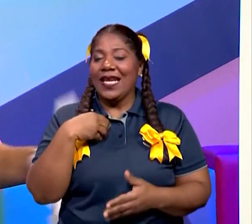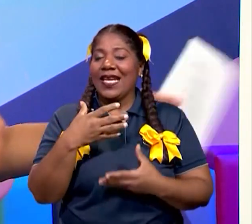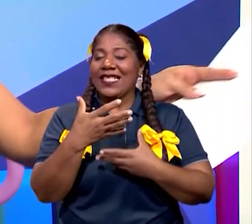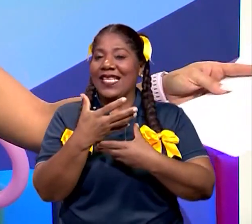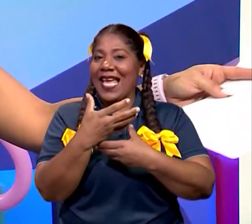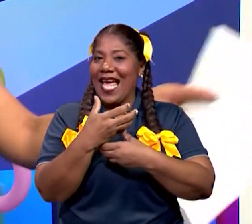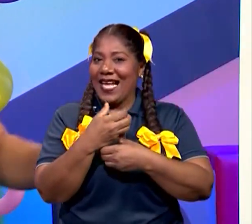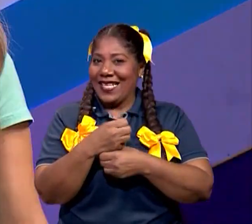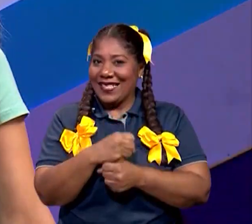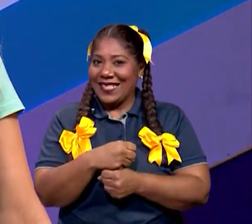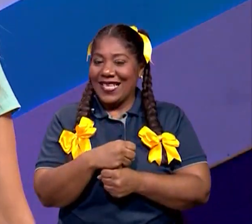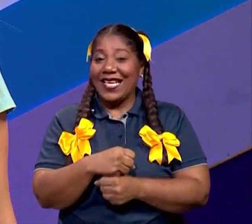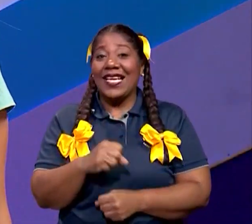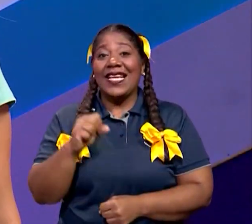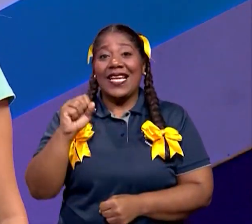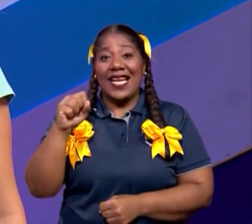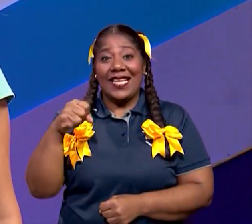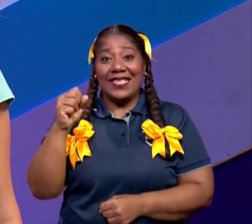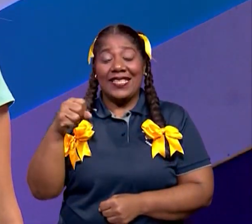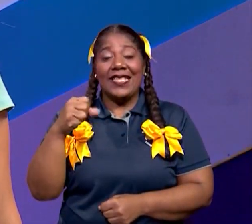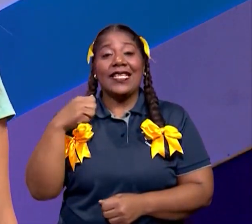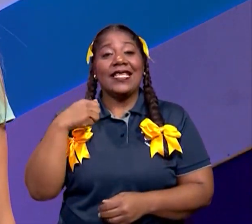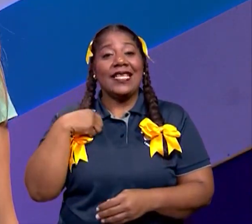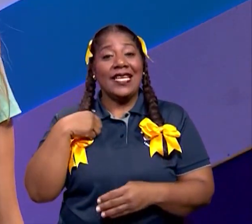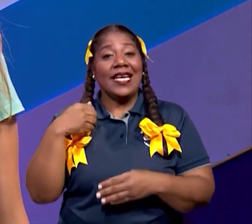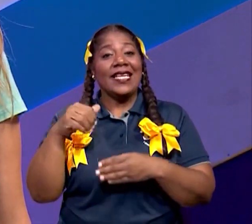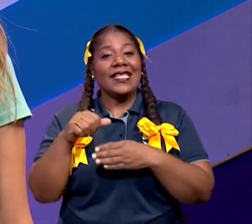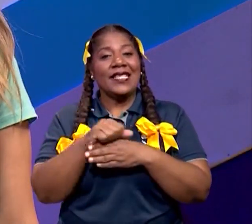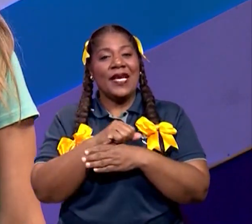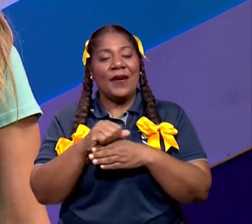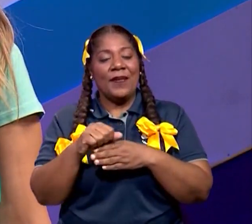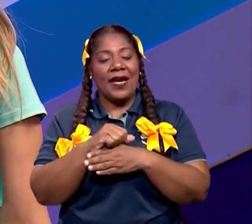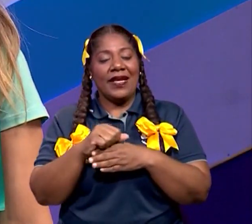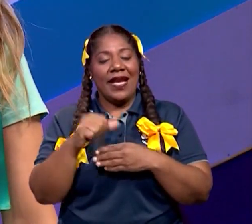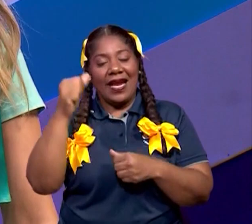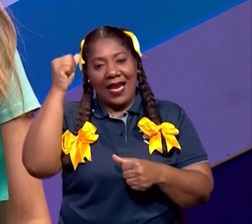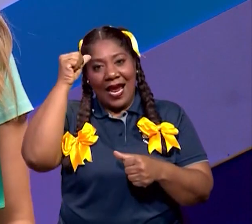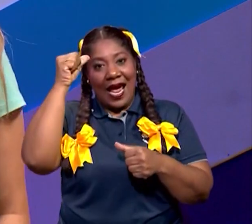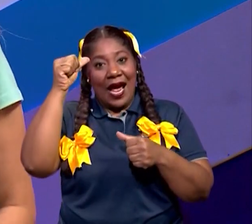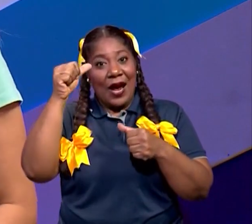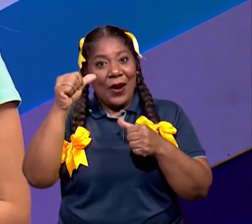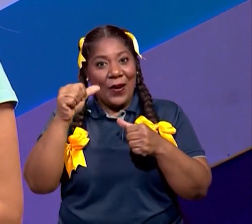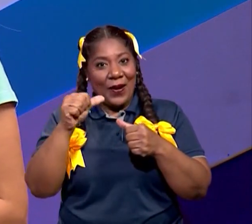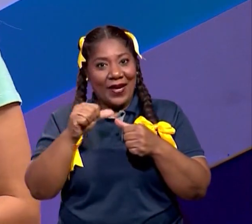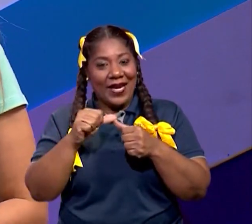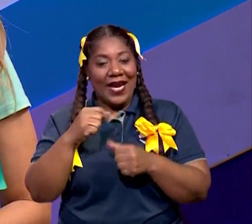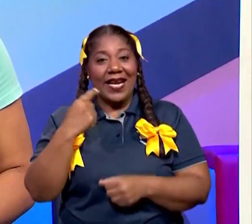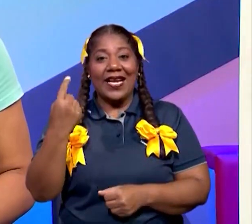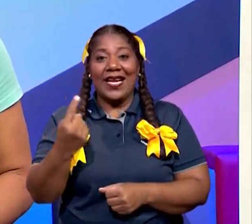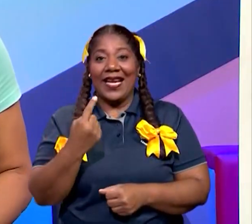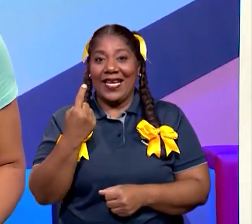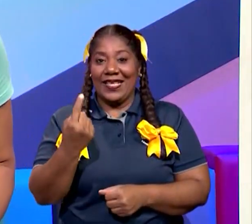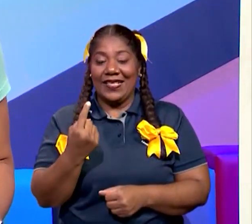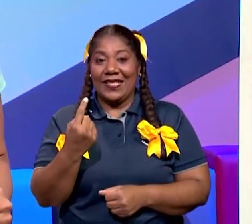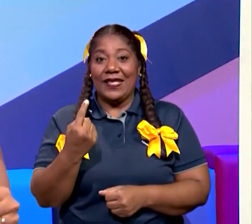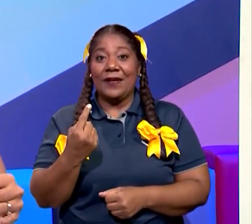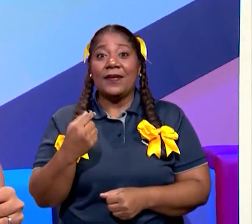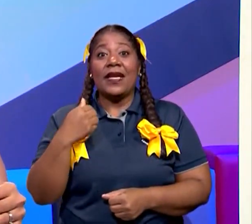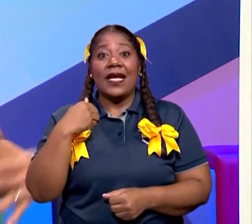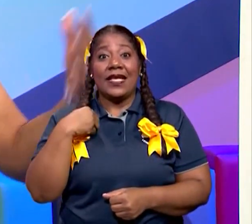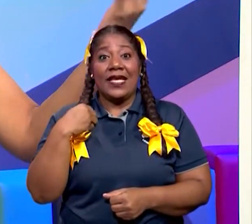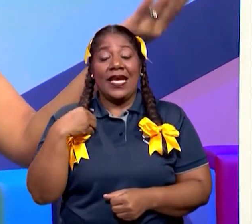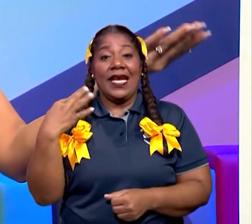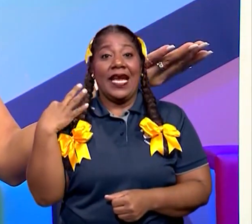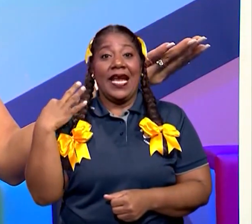¿verdad, maestra Nini? Claro que sí, hay que repasarlas siempre, recordarlas y practicarlas como lo vamos a hacer ahorita. Exactamente. tengo como